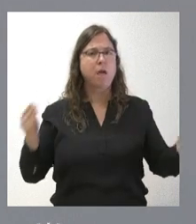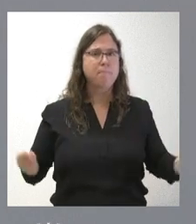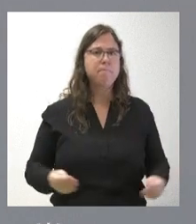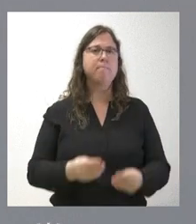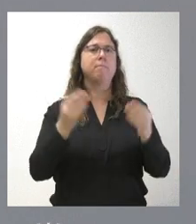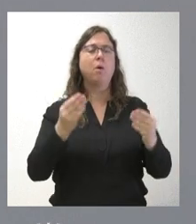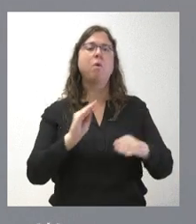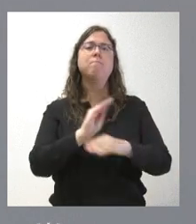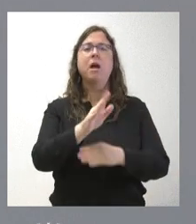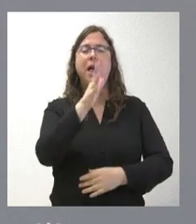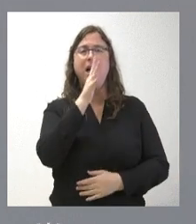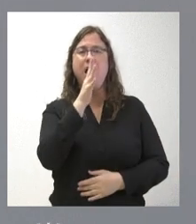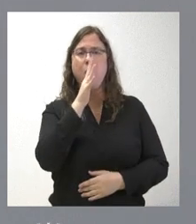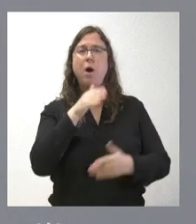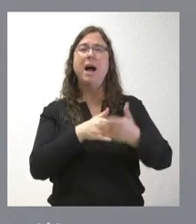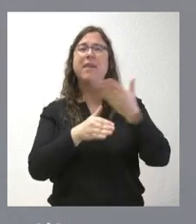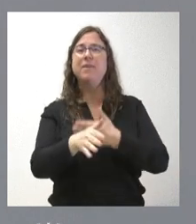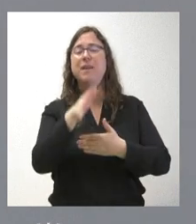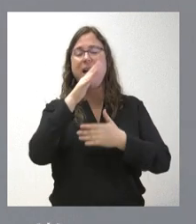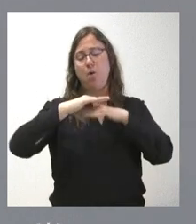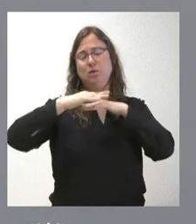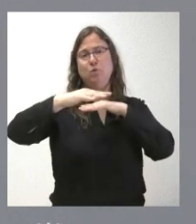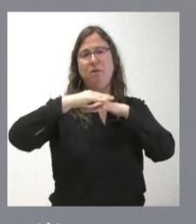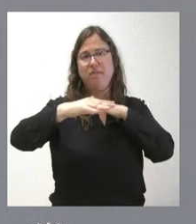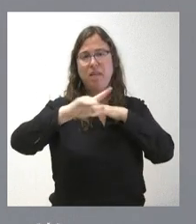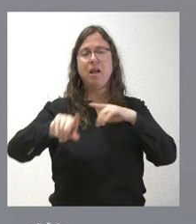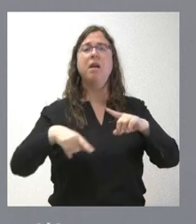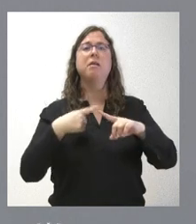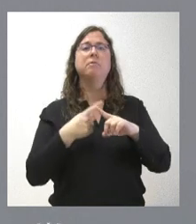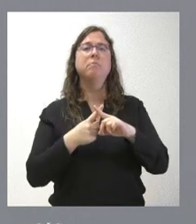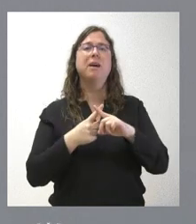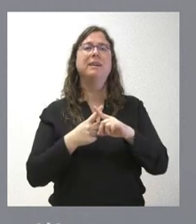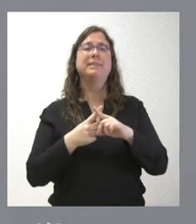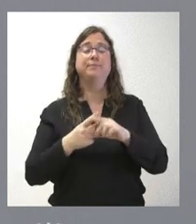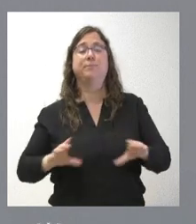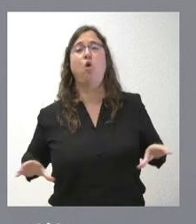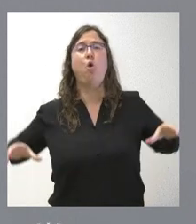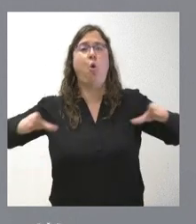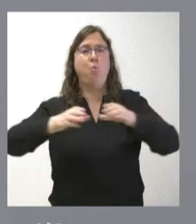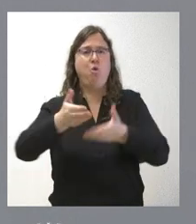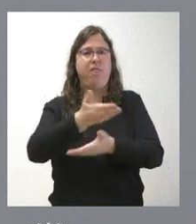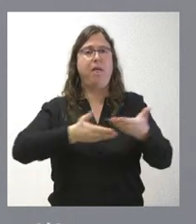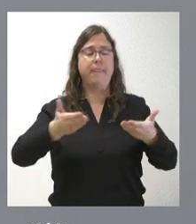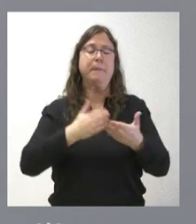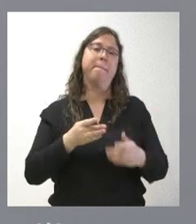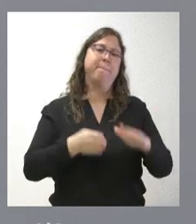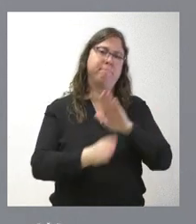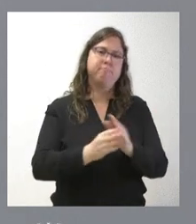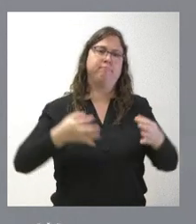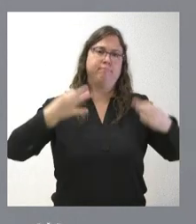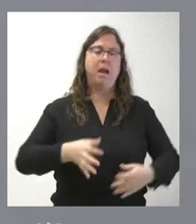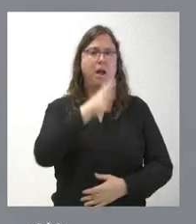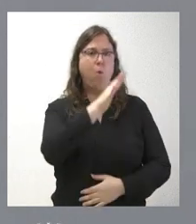el abastecimiento de agua a través de aguas superficiales, a través de mancomunidades, que nos ha permitido garantizar que el agua está